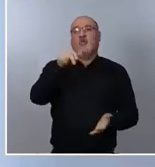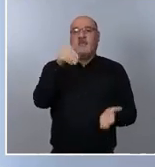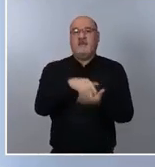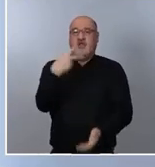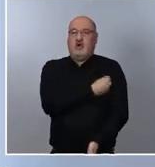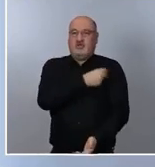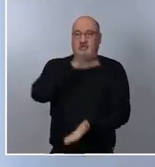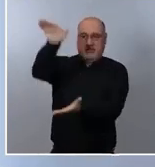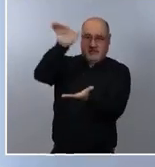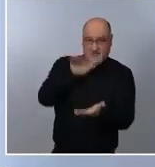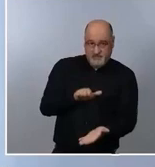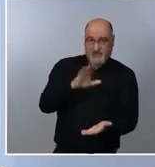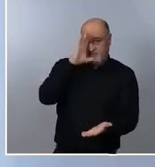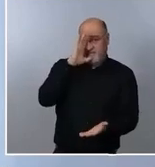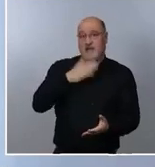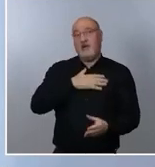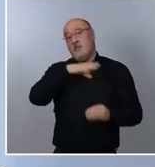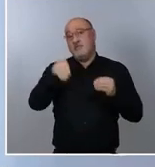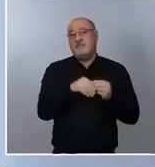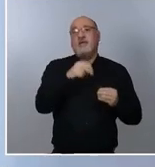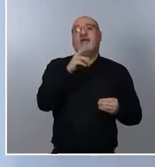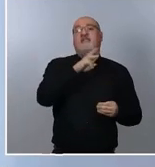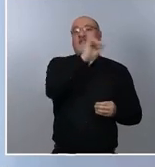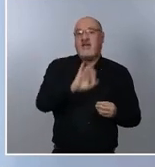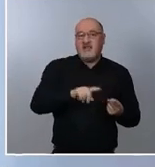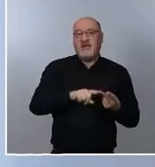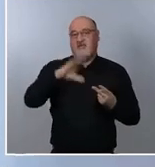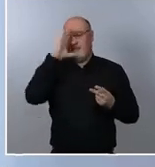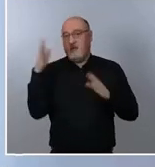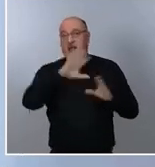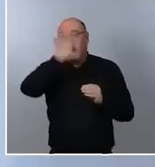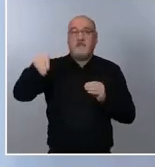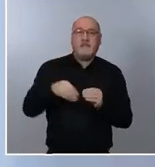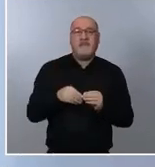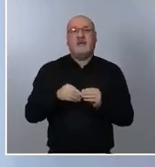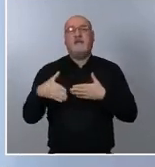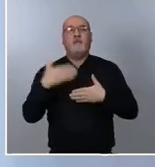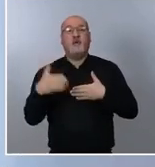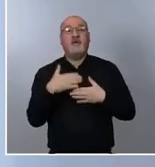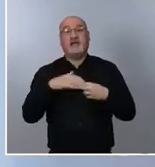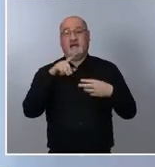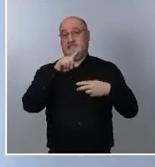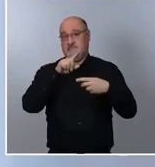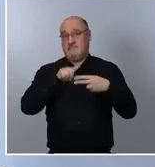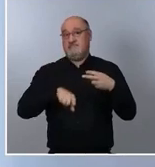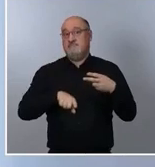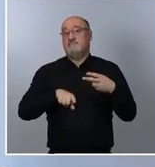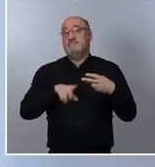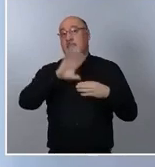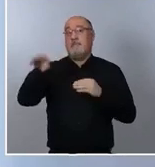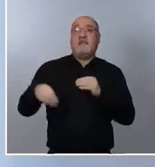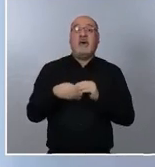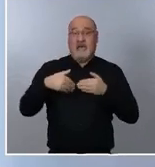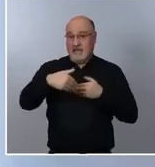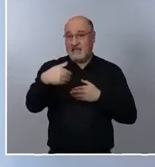es decir, a las de BioNTech Pfizer, tanto de febrero como de marzo, como la de Moderna de febrero, ya le vamos a añadir, y quiero también una noticia